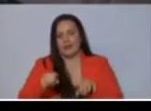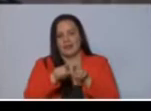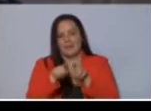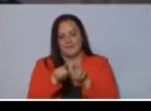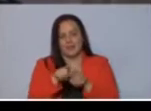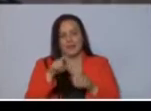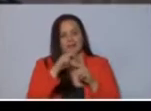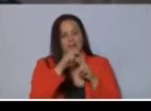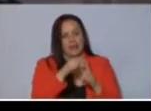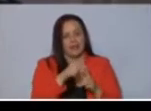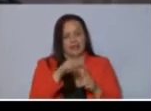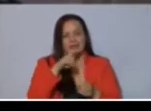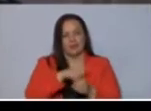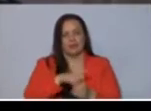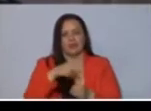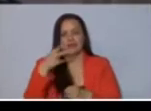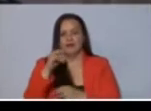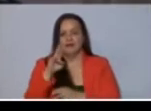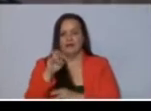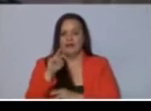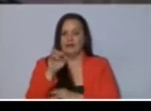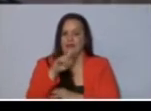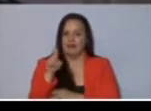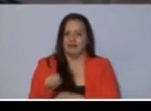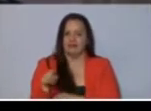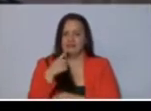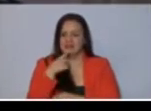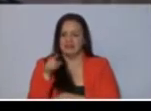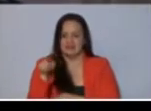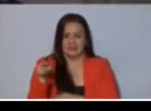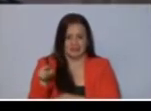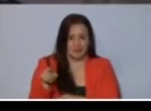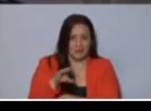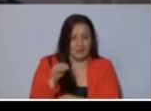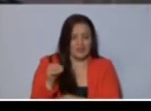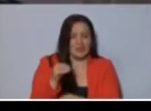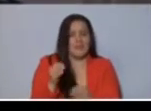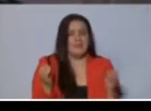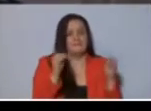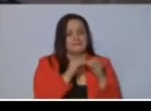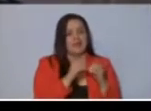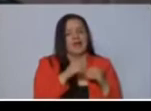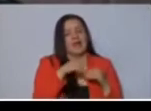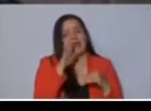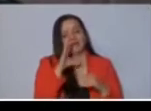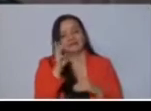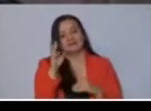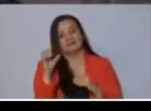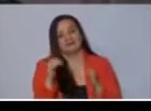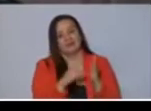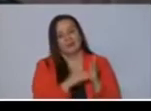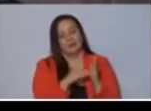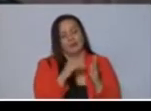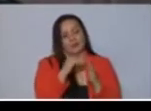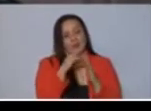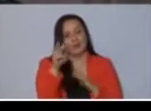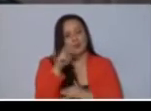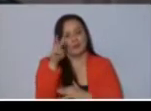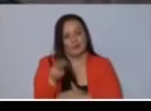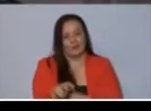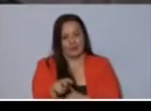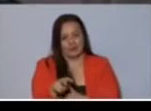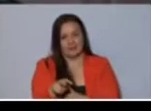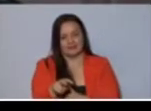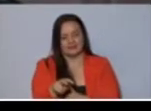palabras de la diputada Hernández al señalar que más de 600 mil millones de colones